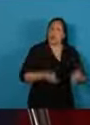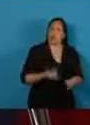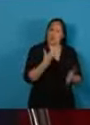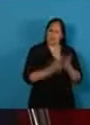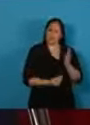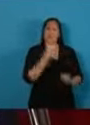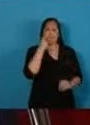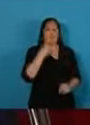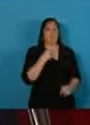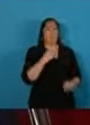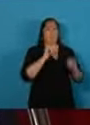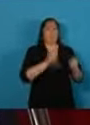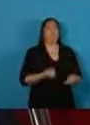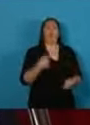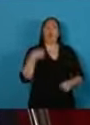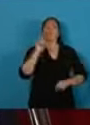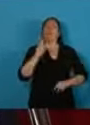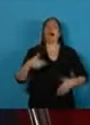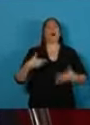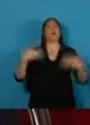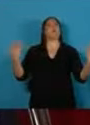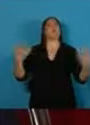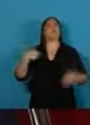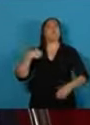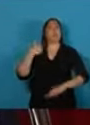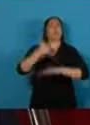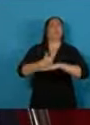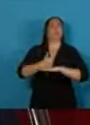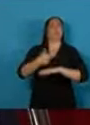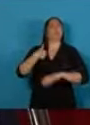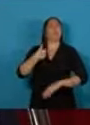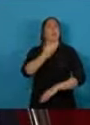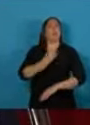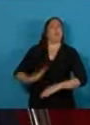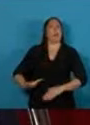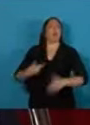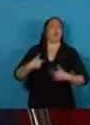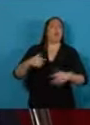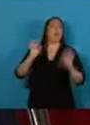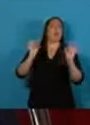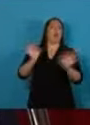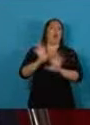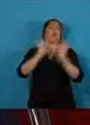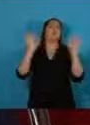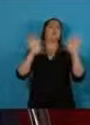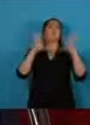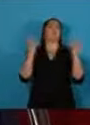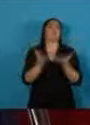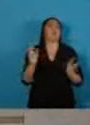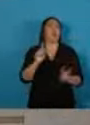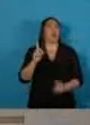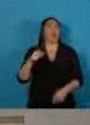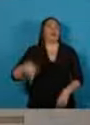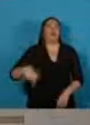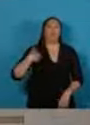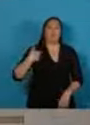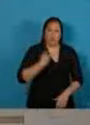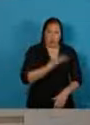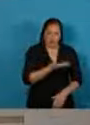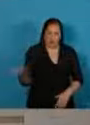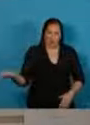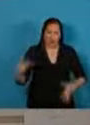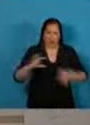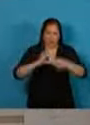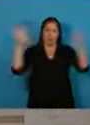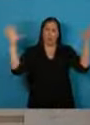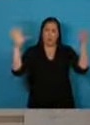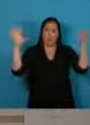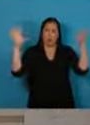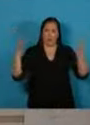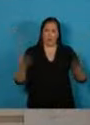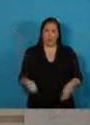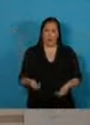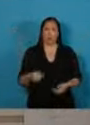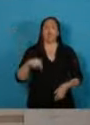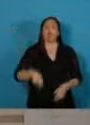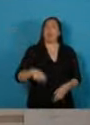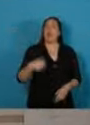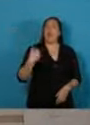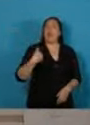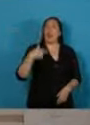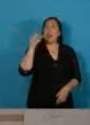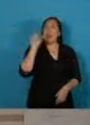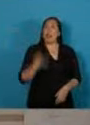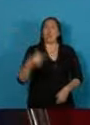invitarlos a construir esa sociedad democrática que aún no debemos. El sueño de una Argentina unida no